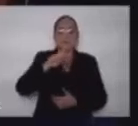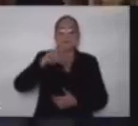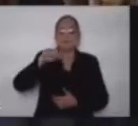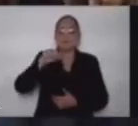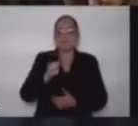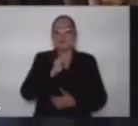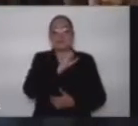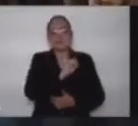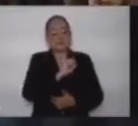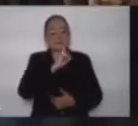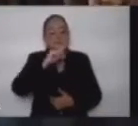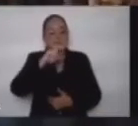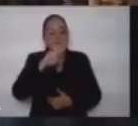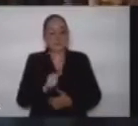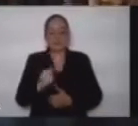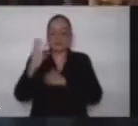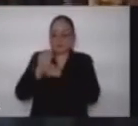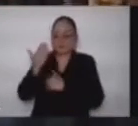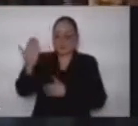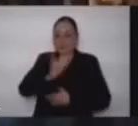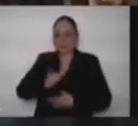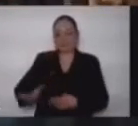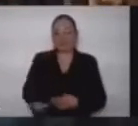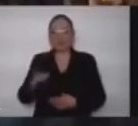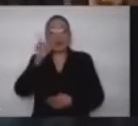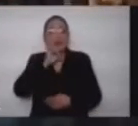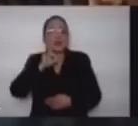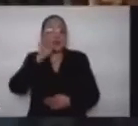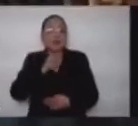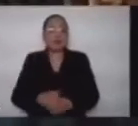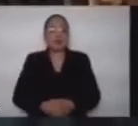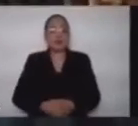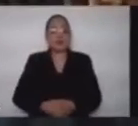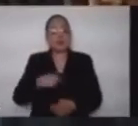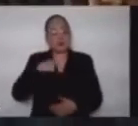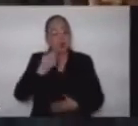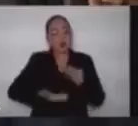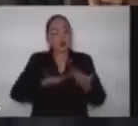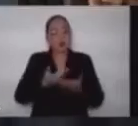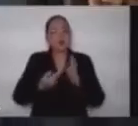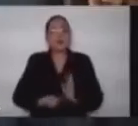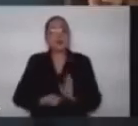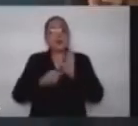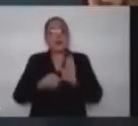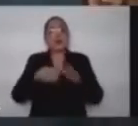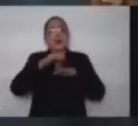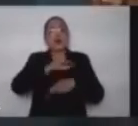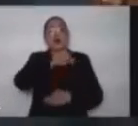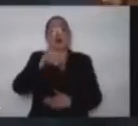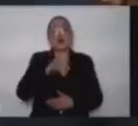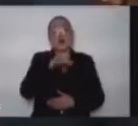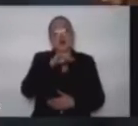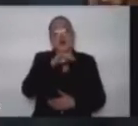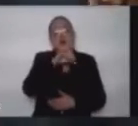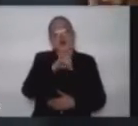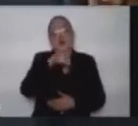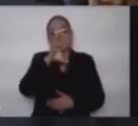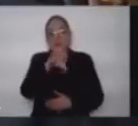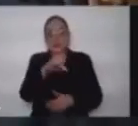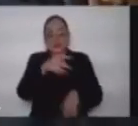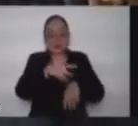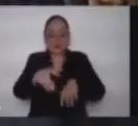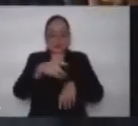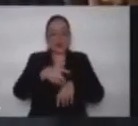Nuestra autorización, maestra presidenta. Doy cuenta con el proyecto de sentencia del juicio para la protección de los derechos políticos